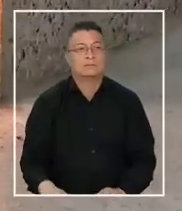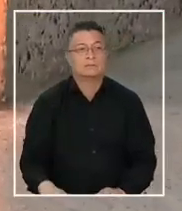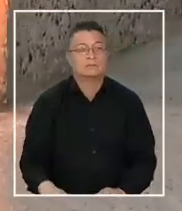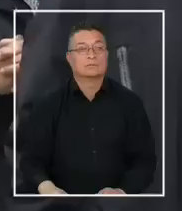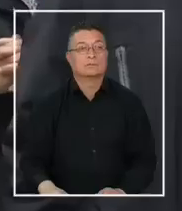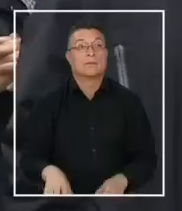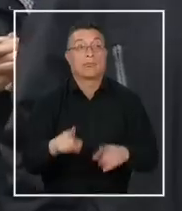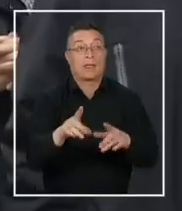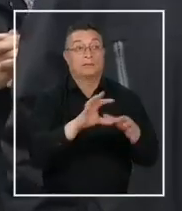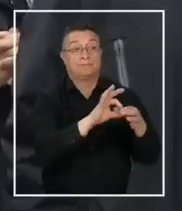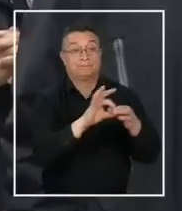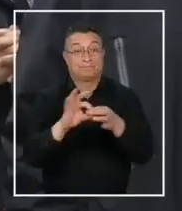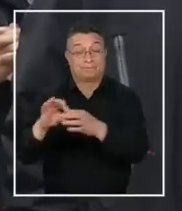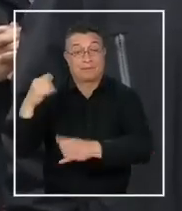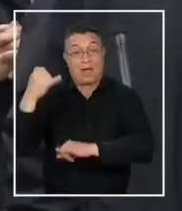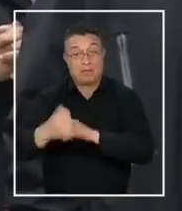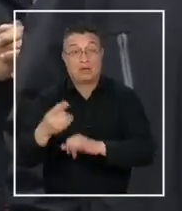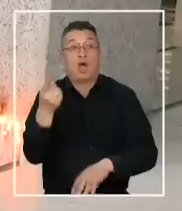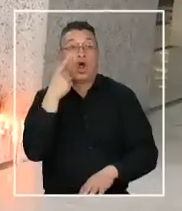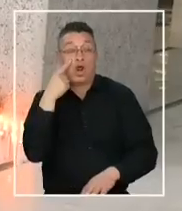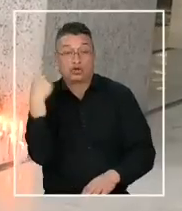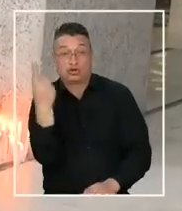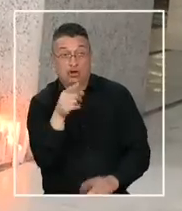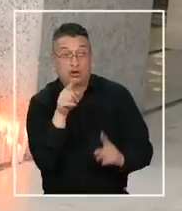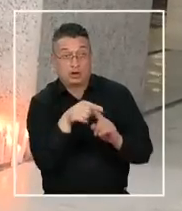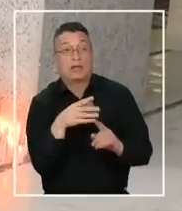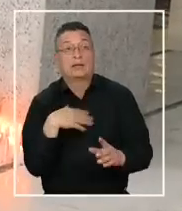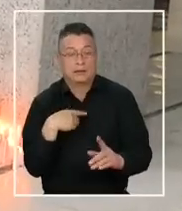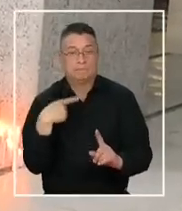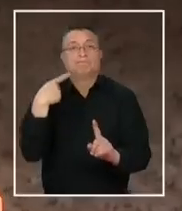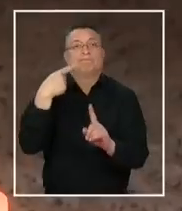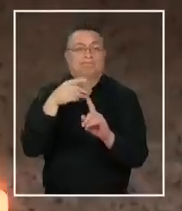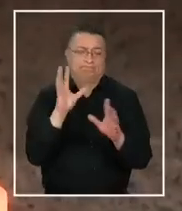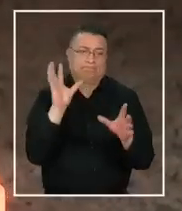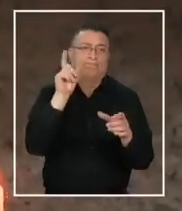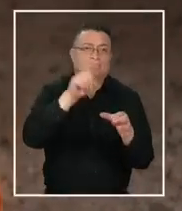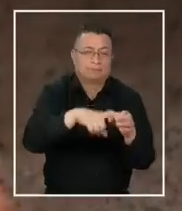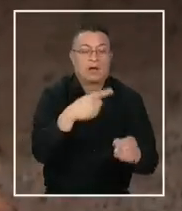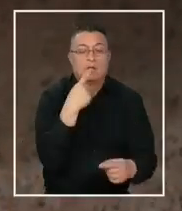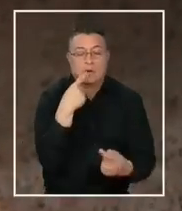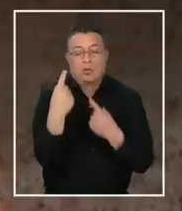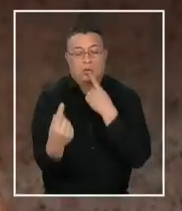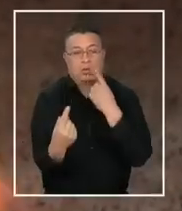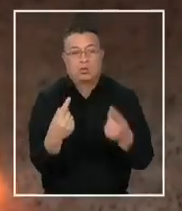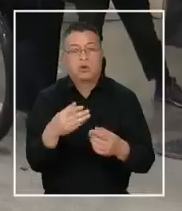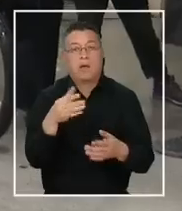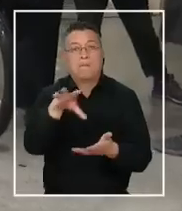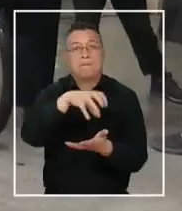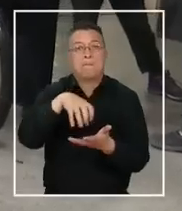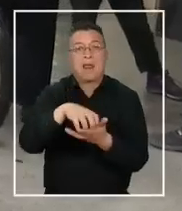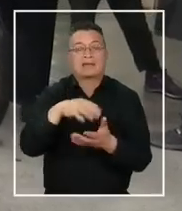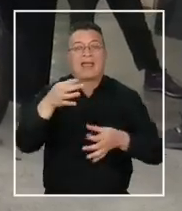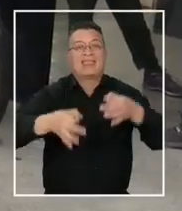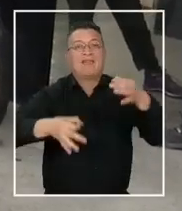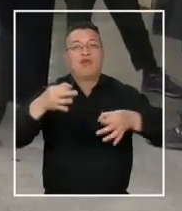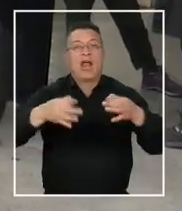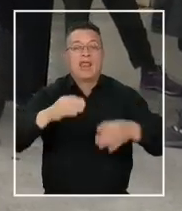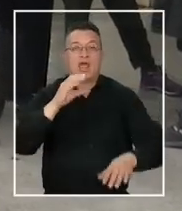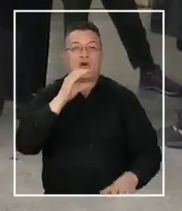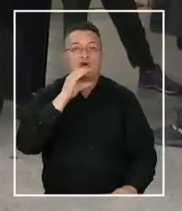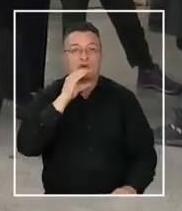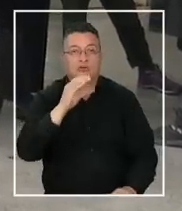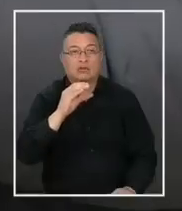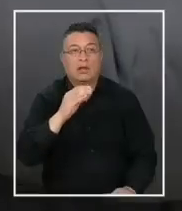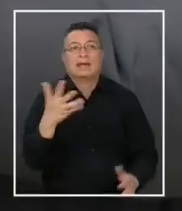Mientras sus amigos, conocidos y quienes quisieron sumarse la recordaron en esta velatón en la plaza de tribunales de Concepción. ¿Qué